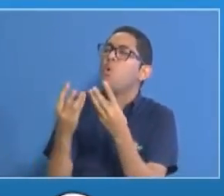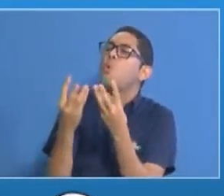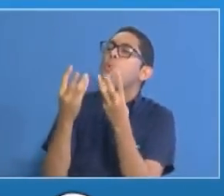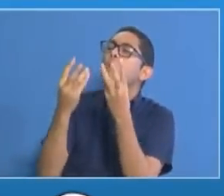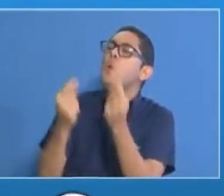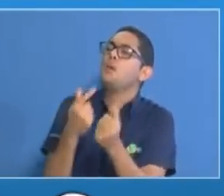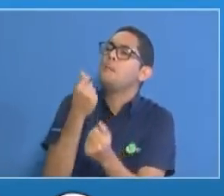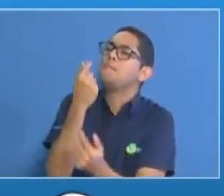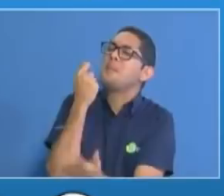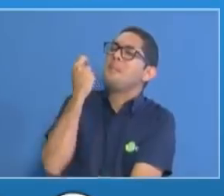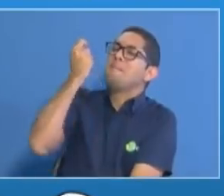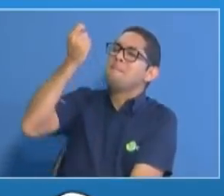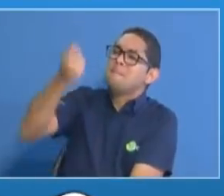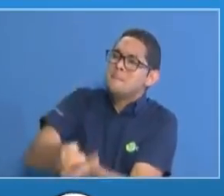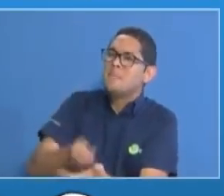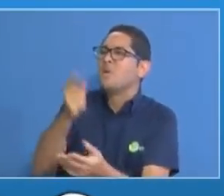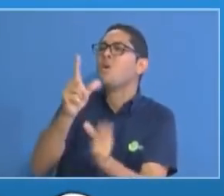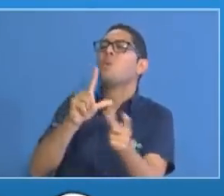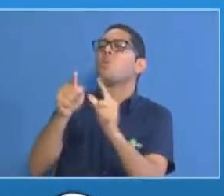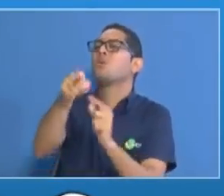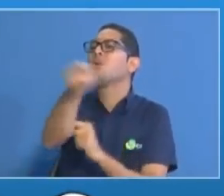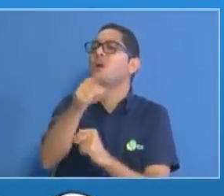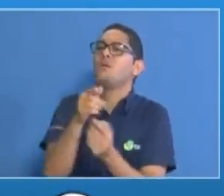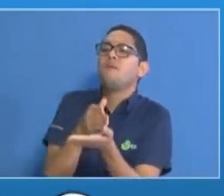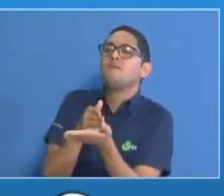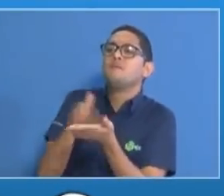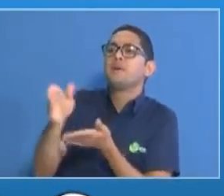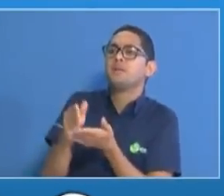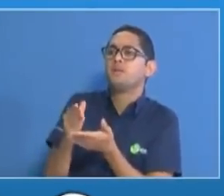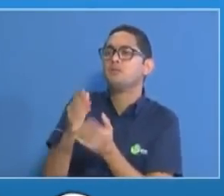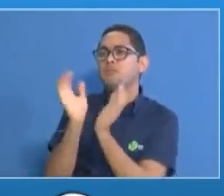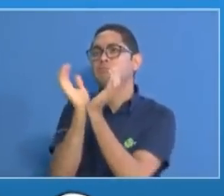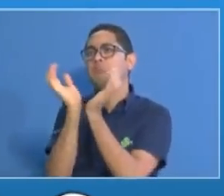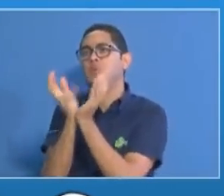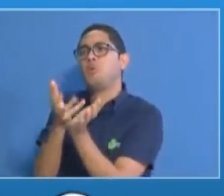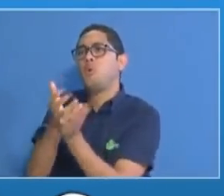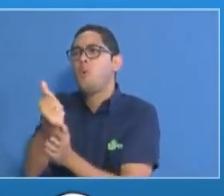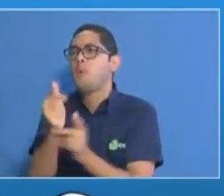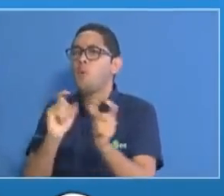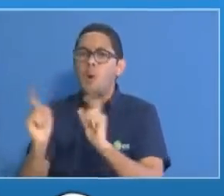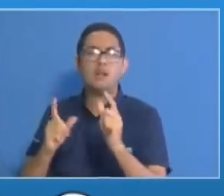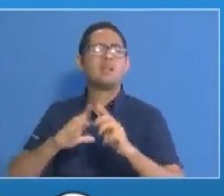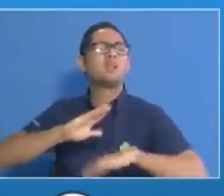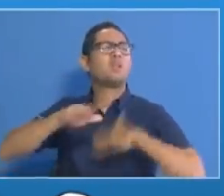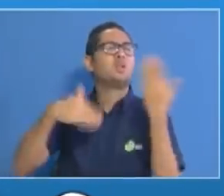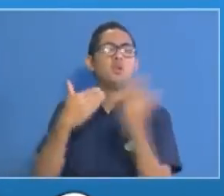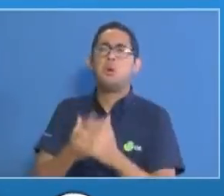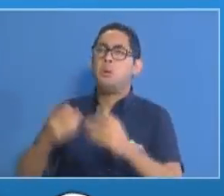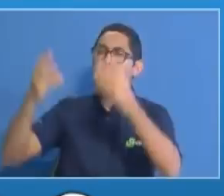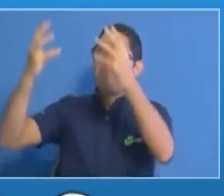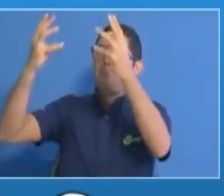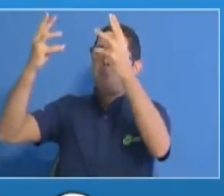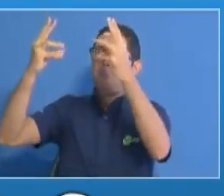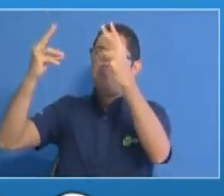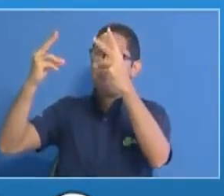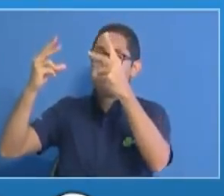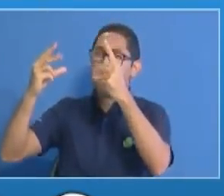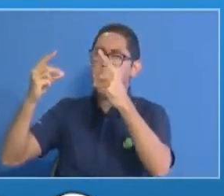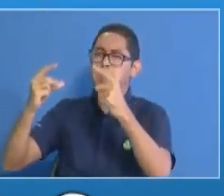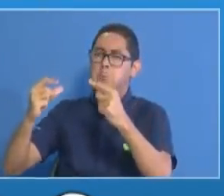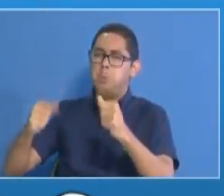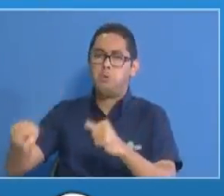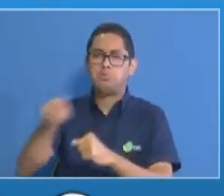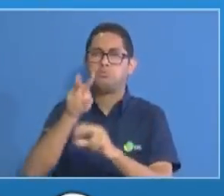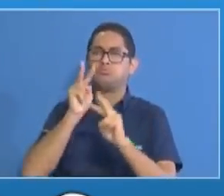exactos qué fue lo que le vendieron a la caja del Seguro Social y todo esto es con el propósito de mantener la transparencia